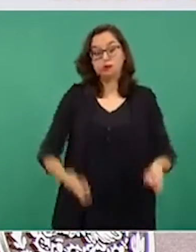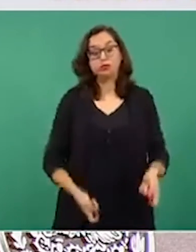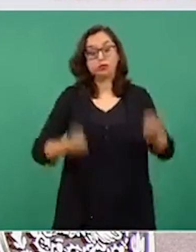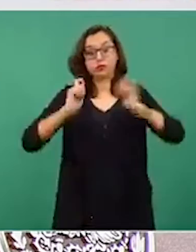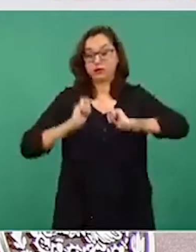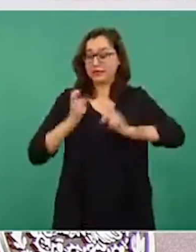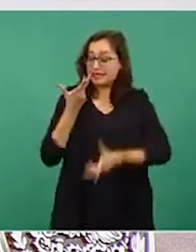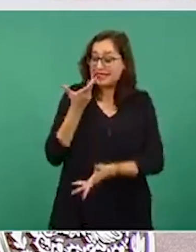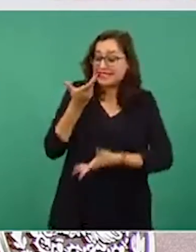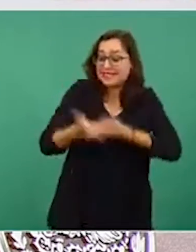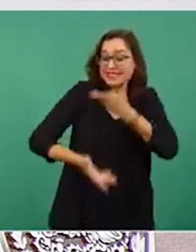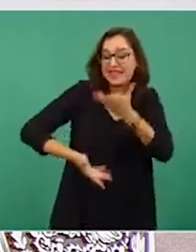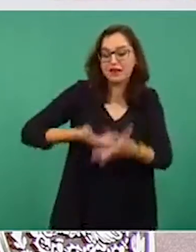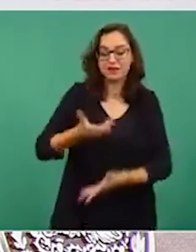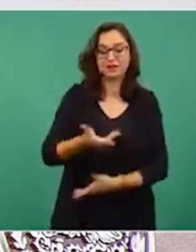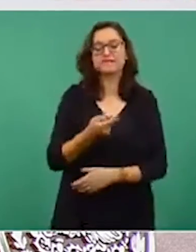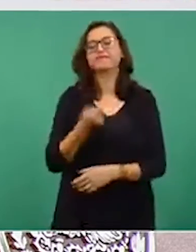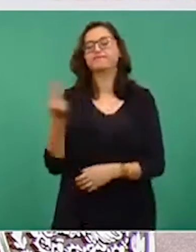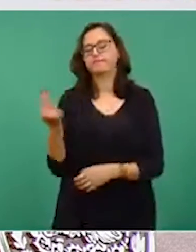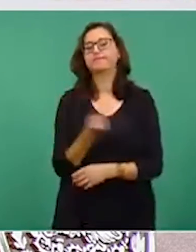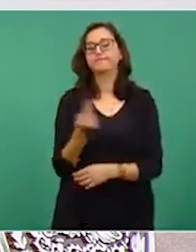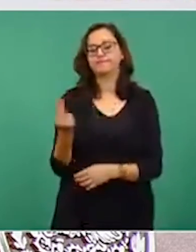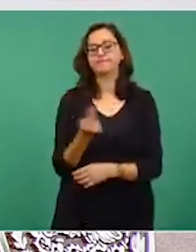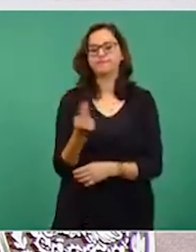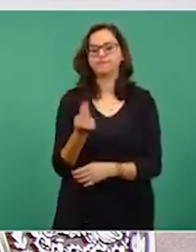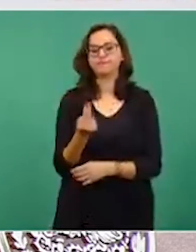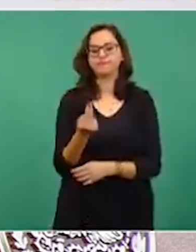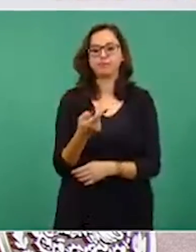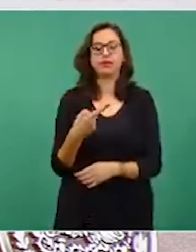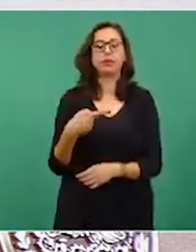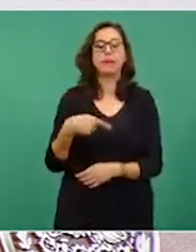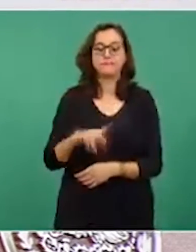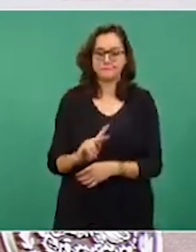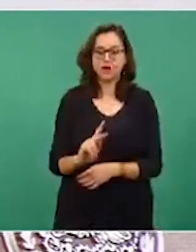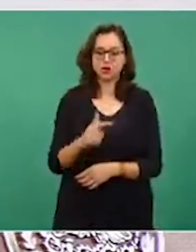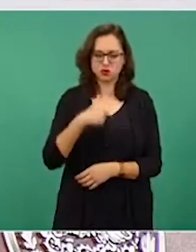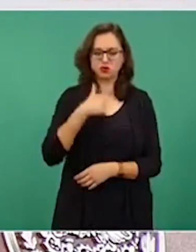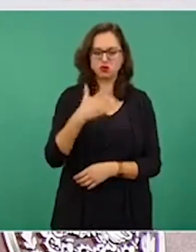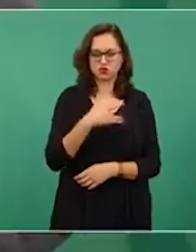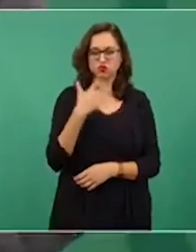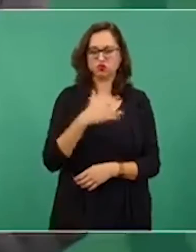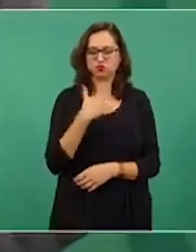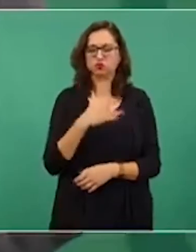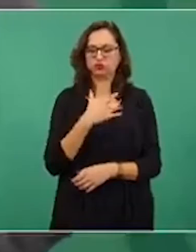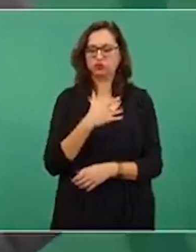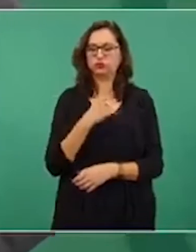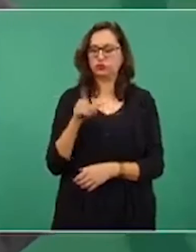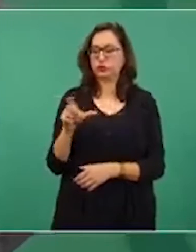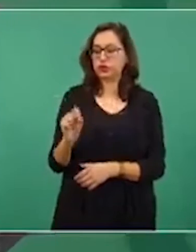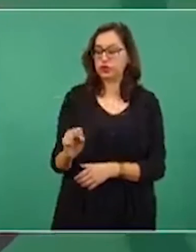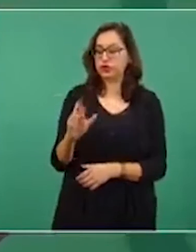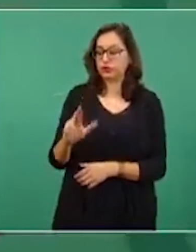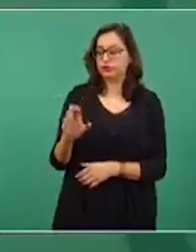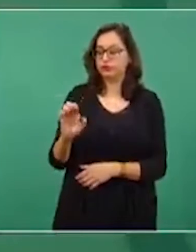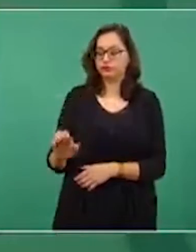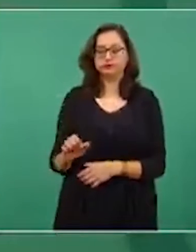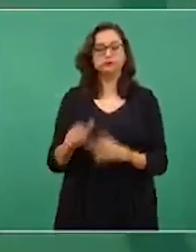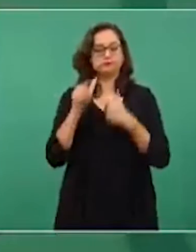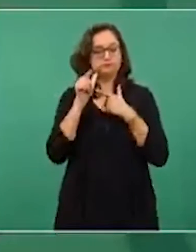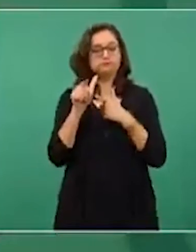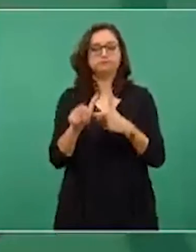ciudadanos, pero estoy seguro que en Relaciones van a seguir trabajando